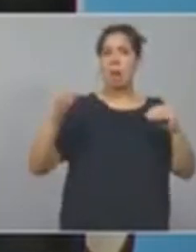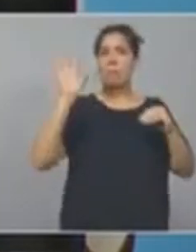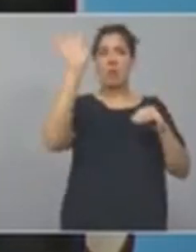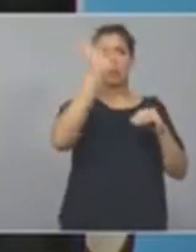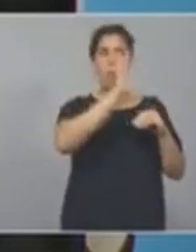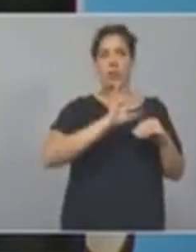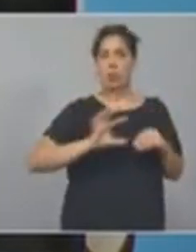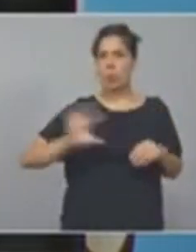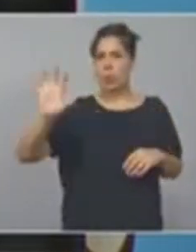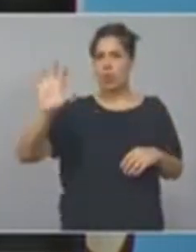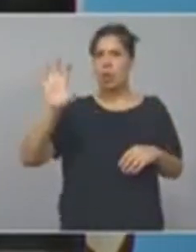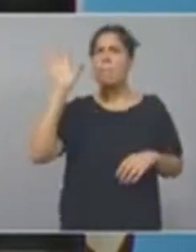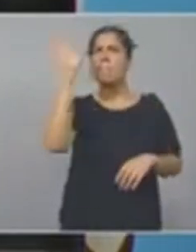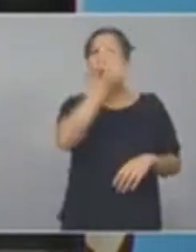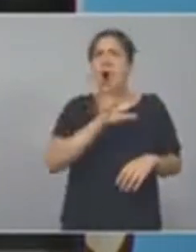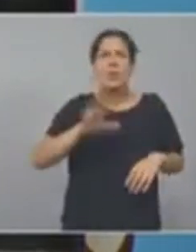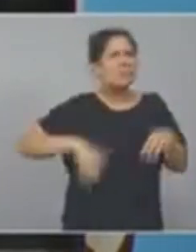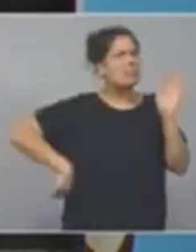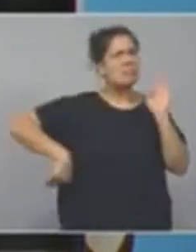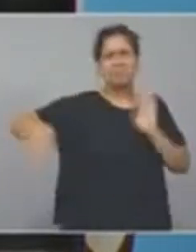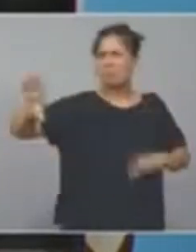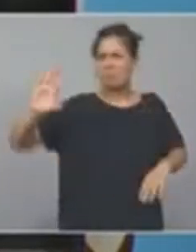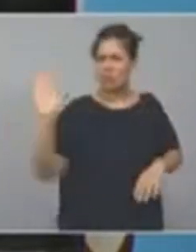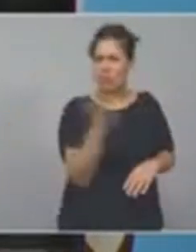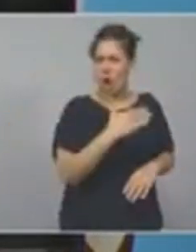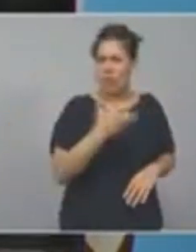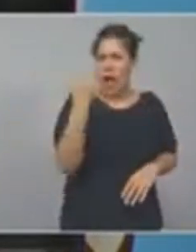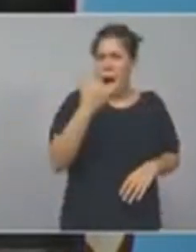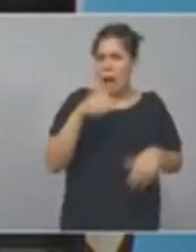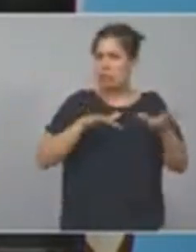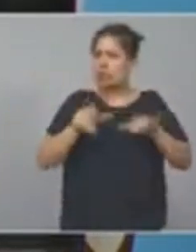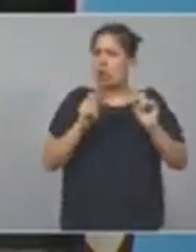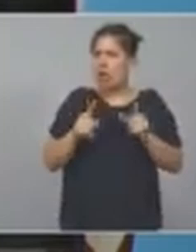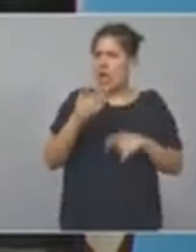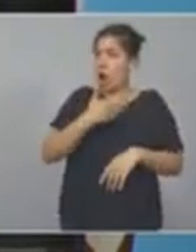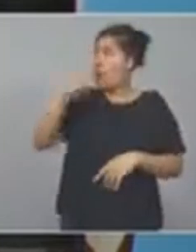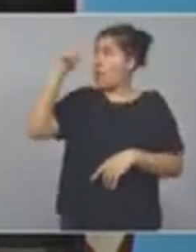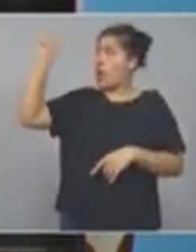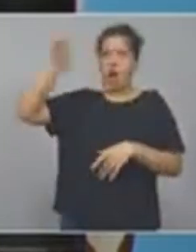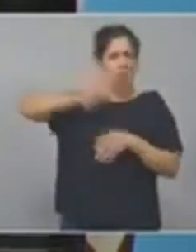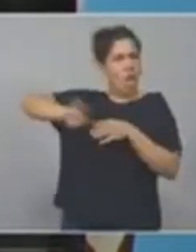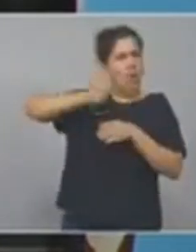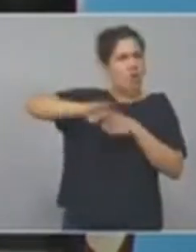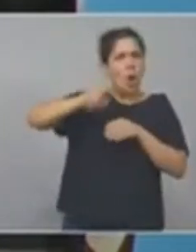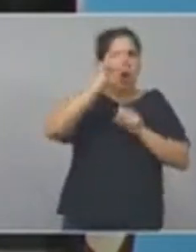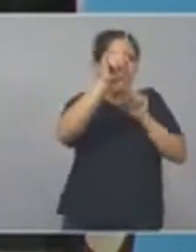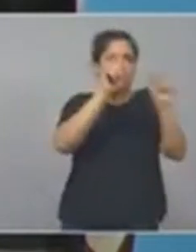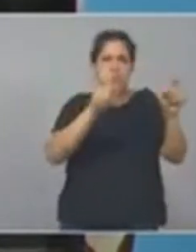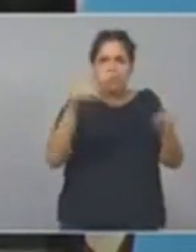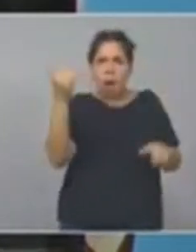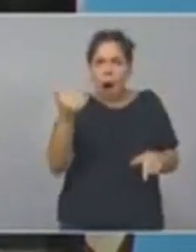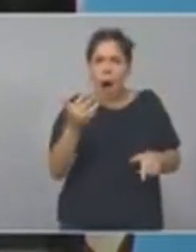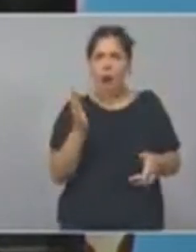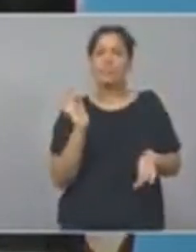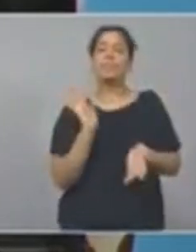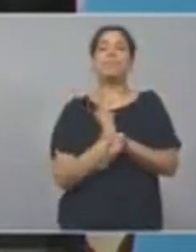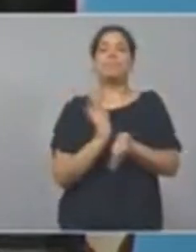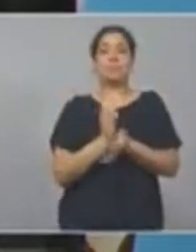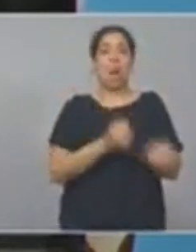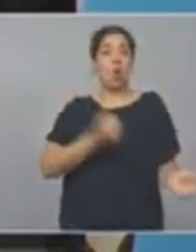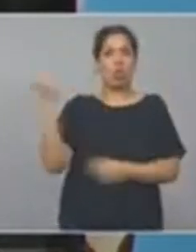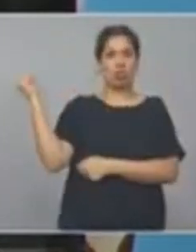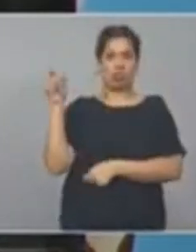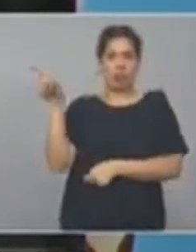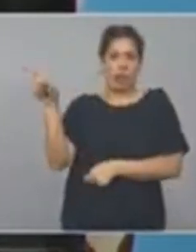una situación de deuda del gobierno nacional que luego la presentan como el éxito del ajuste